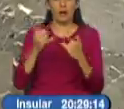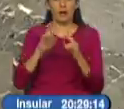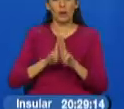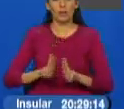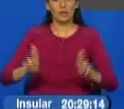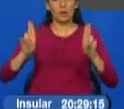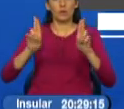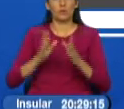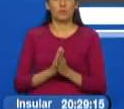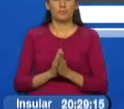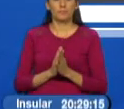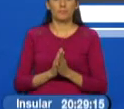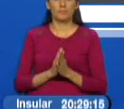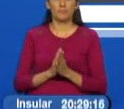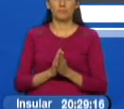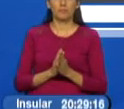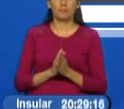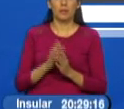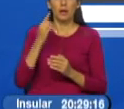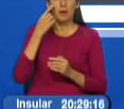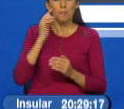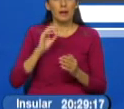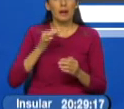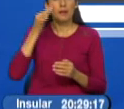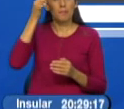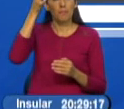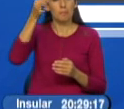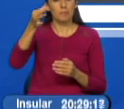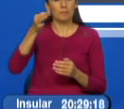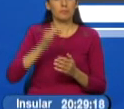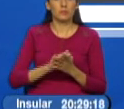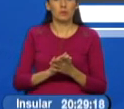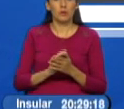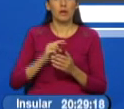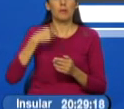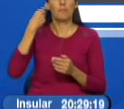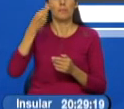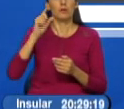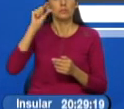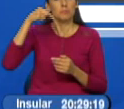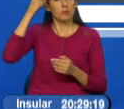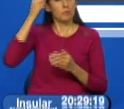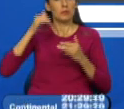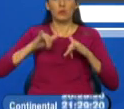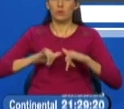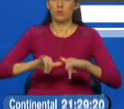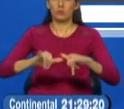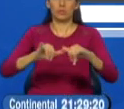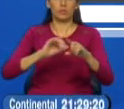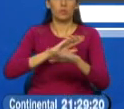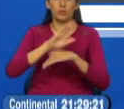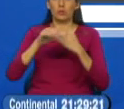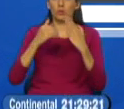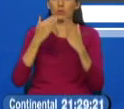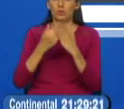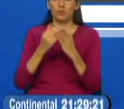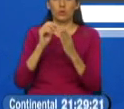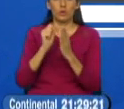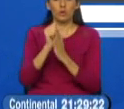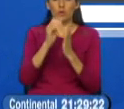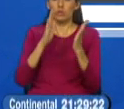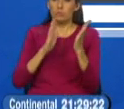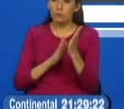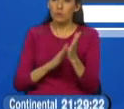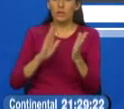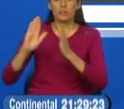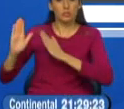ONU. Para que el futuro gobierno continúe las acciones que realiza el gobierno de Ecuador en Naciones Unidas